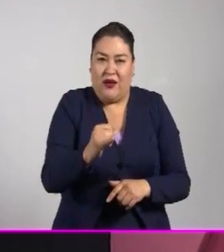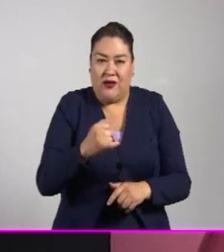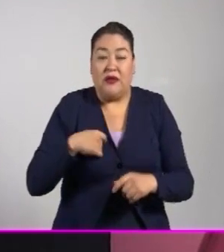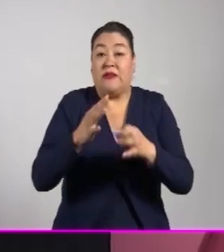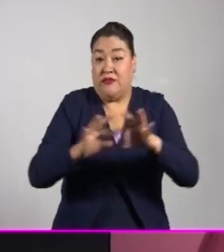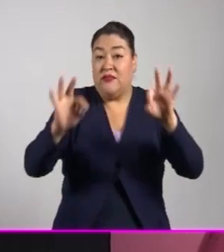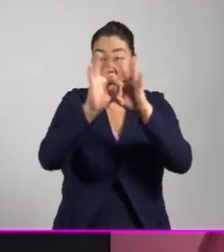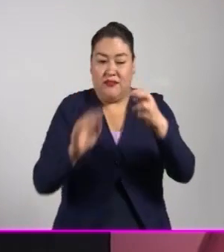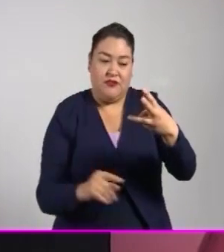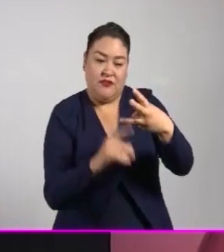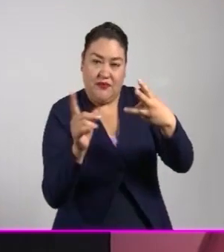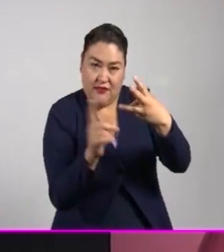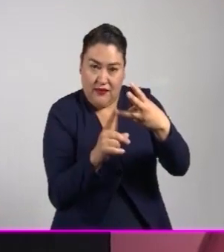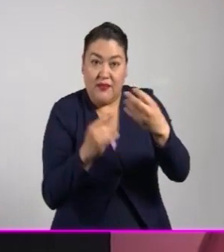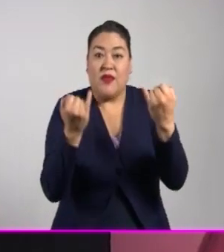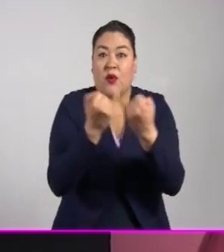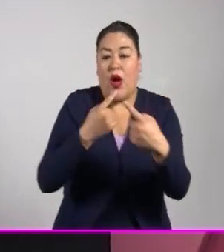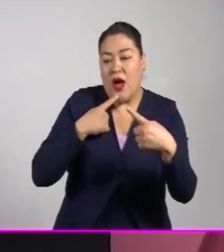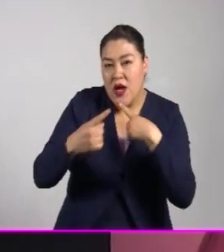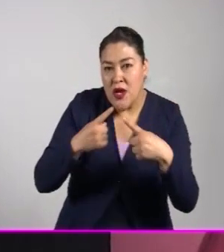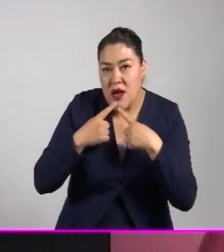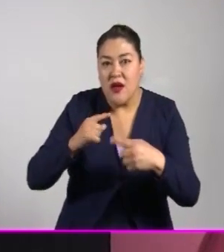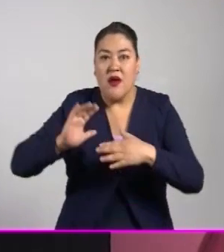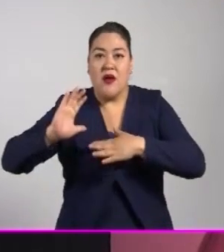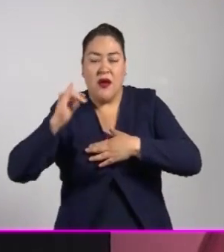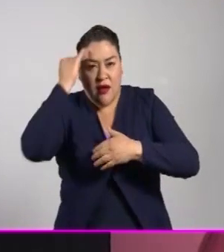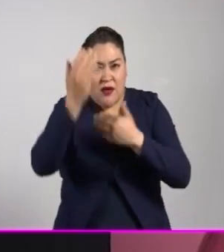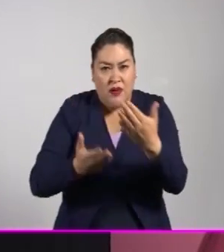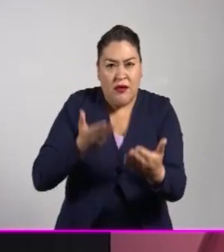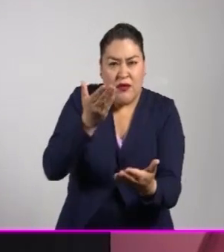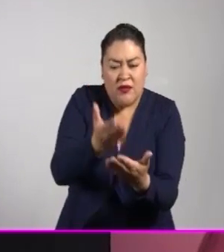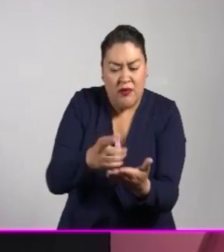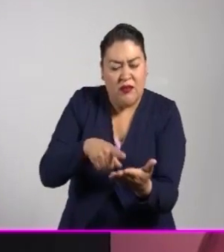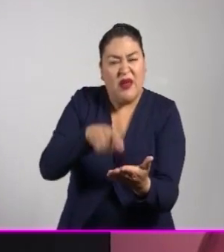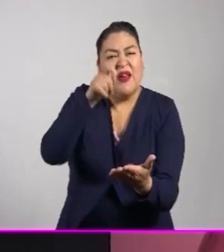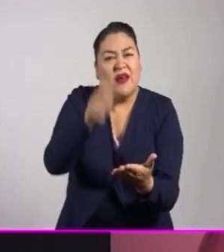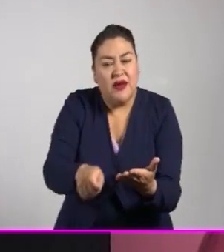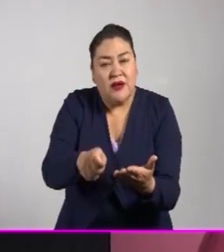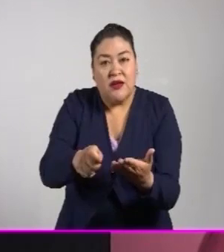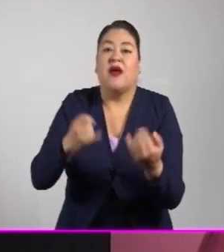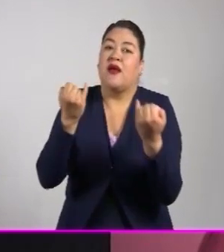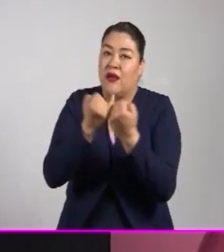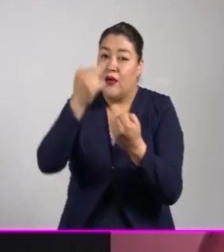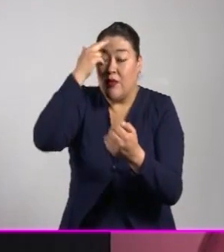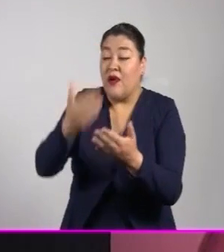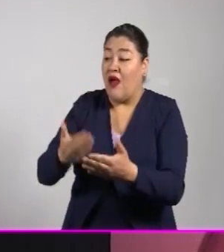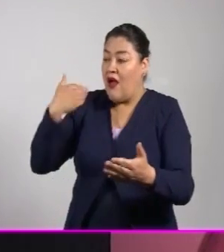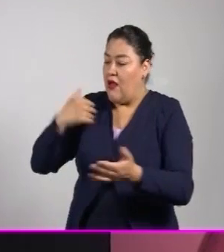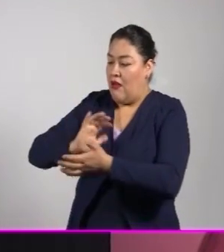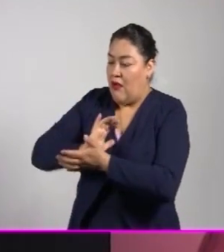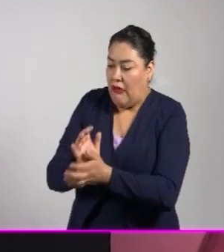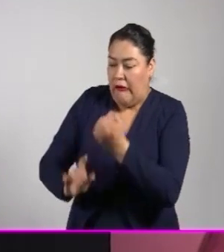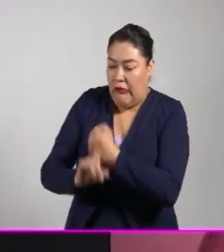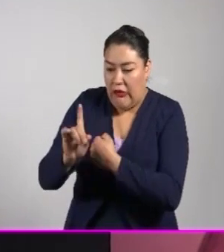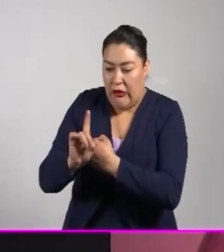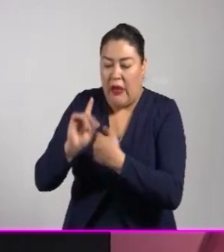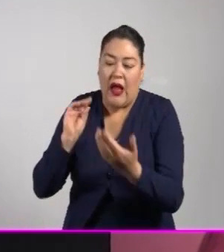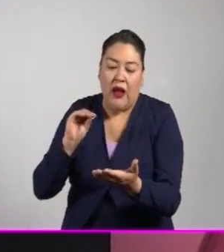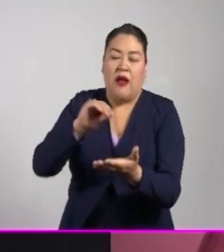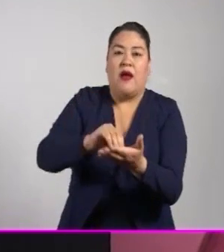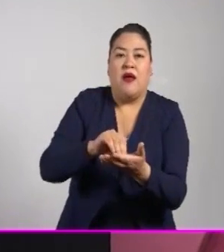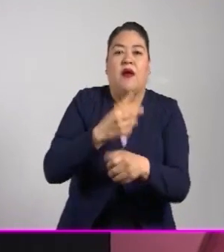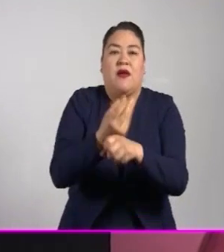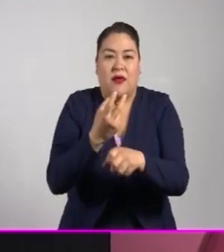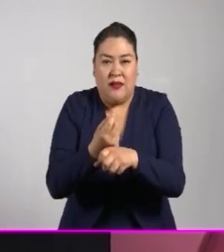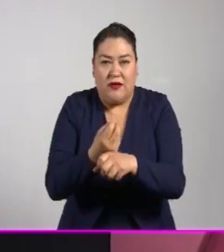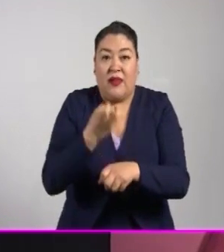que todas las propuestas y los debates sobre el futuro de México consideren los grandes problemas derivados de la discriminación. Construir